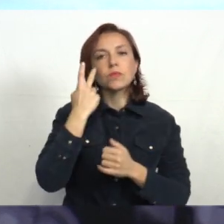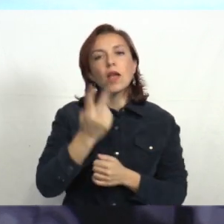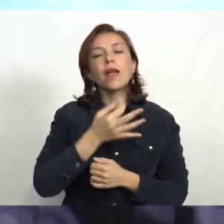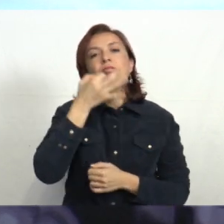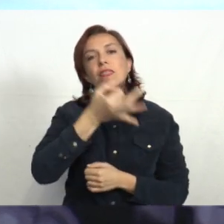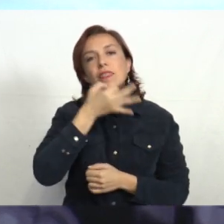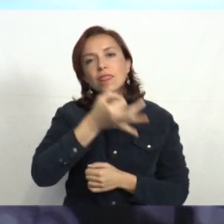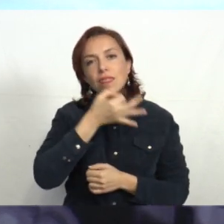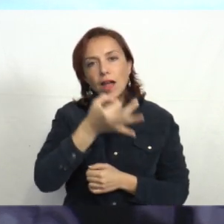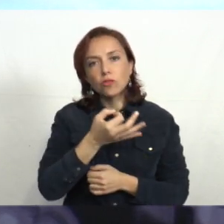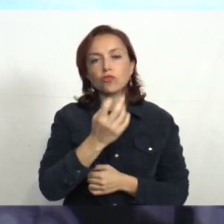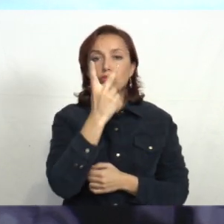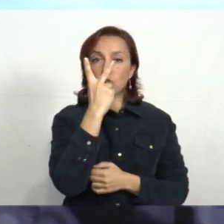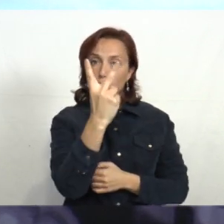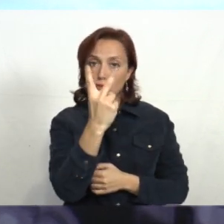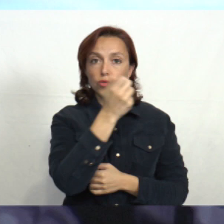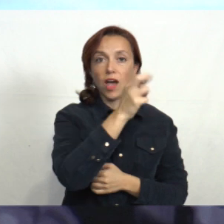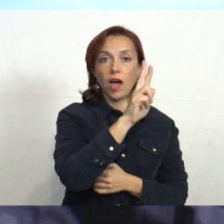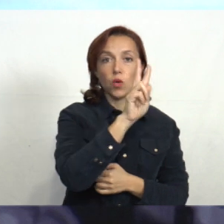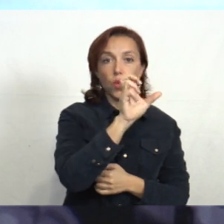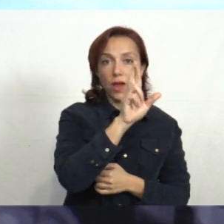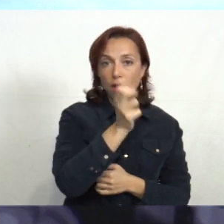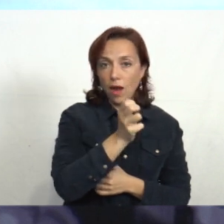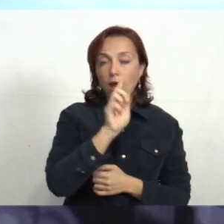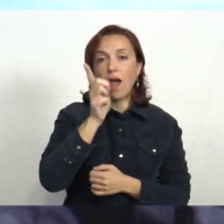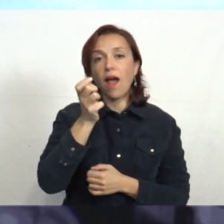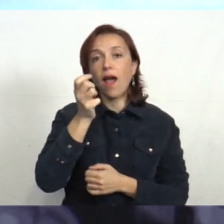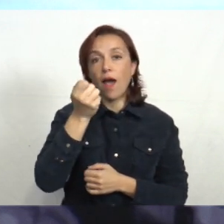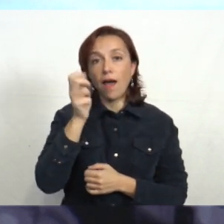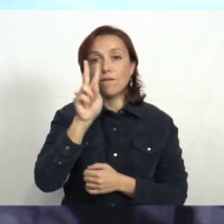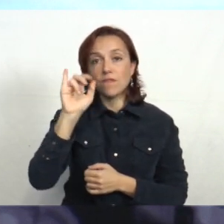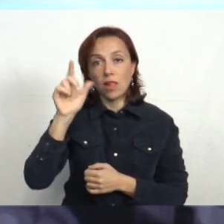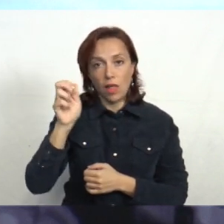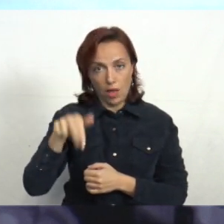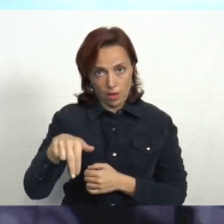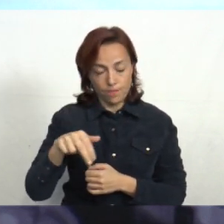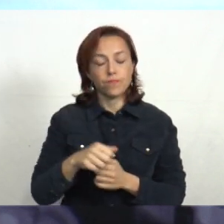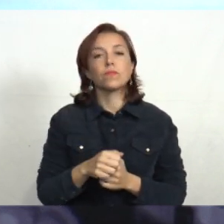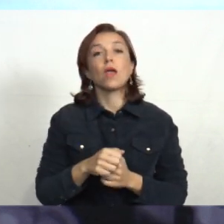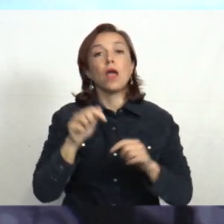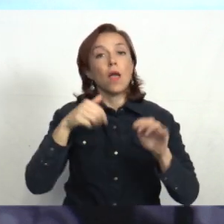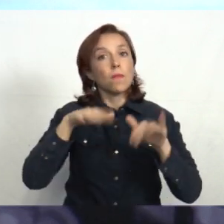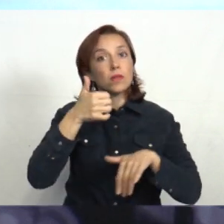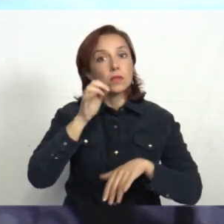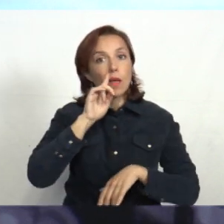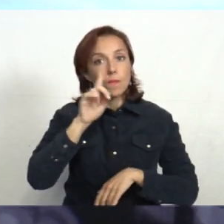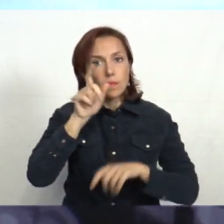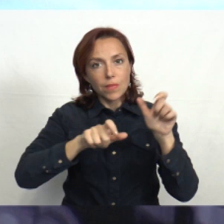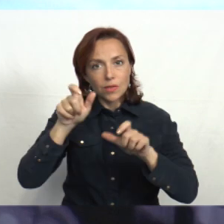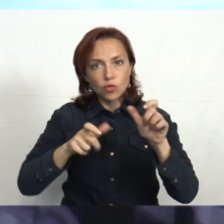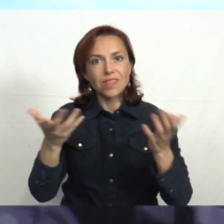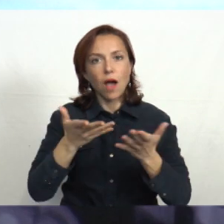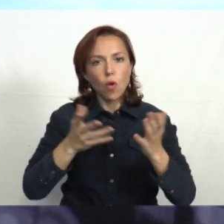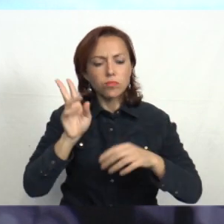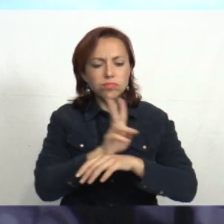operativos Aruera y Gavilán en lo que va del 2019. Y observen este dato. Más de 60.000 personas pasaron por los registros de la Policía